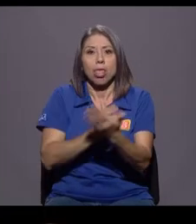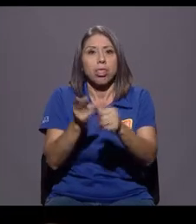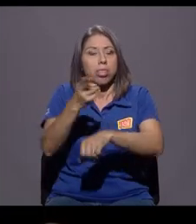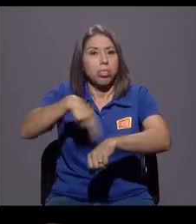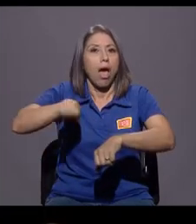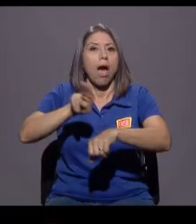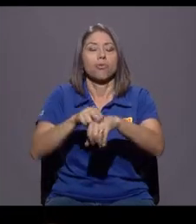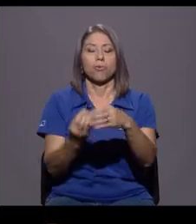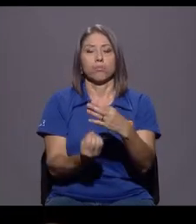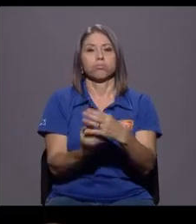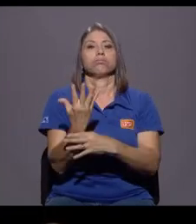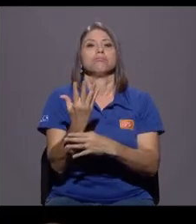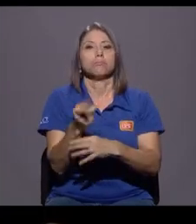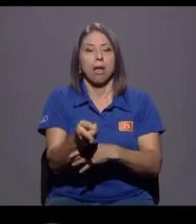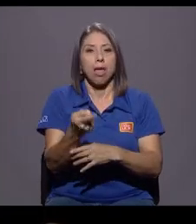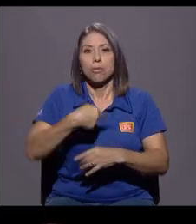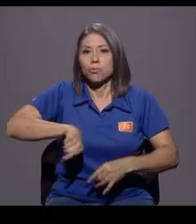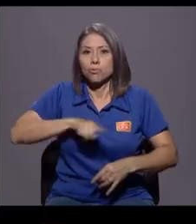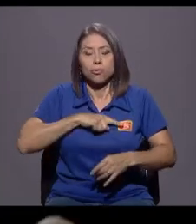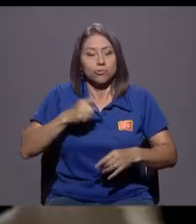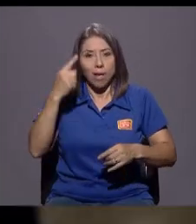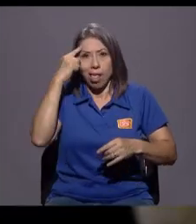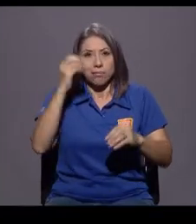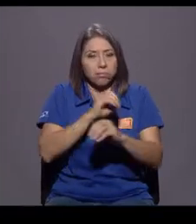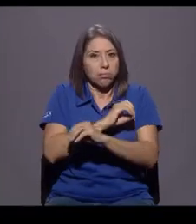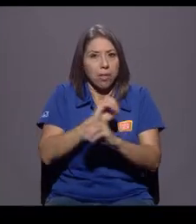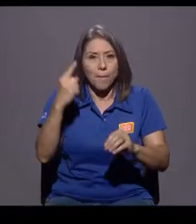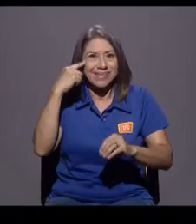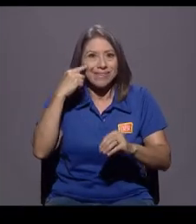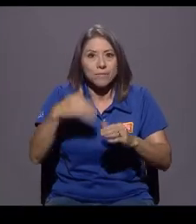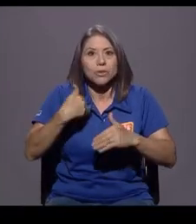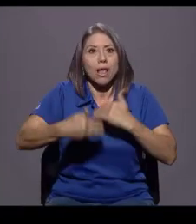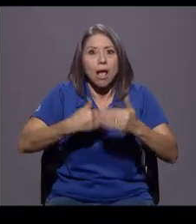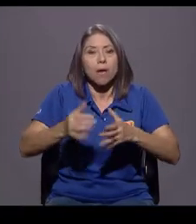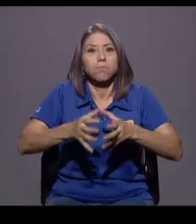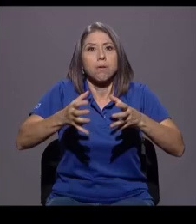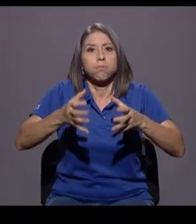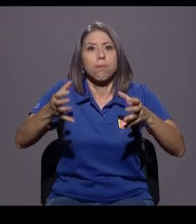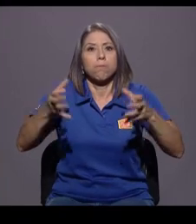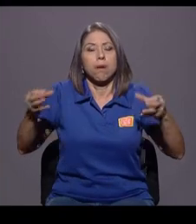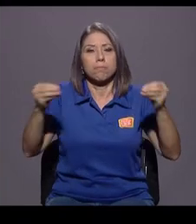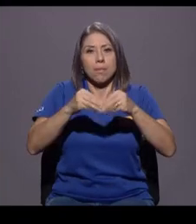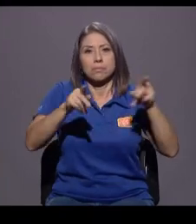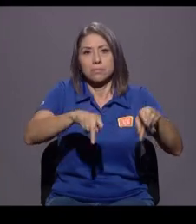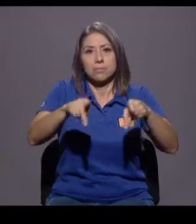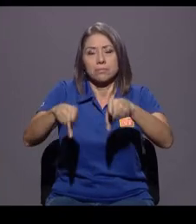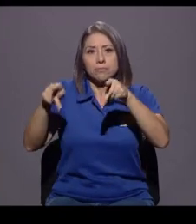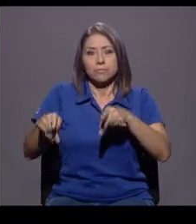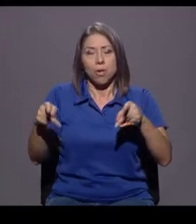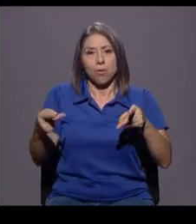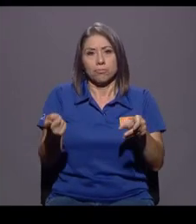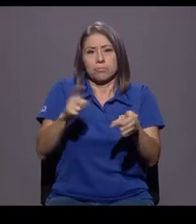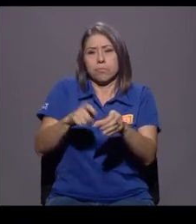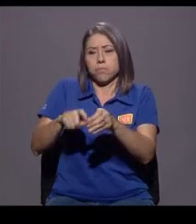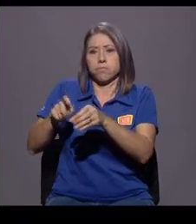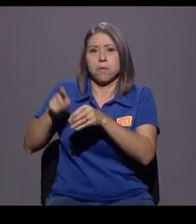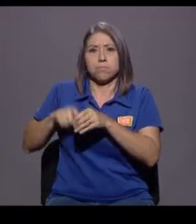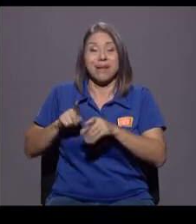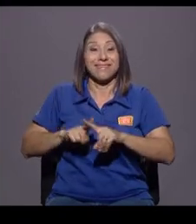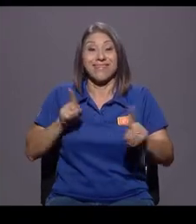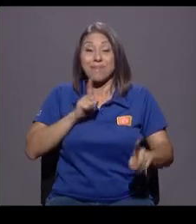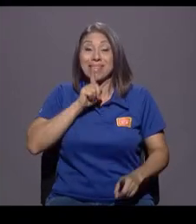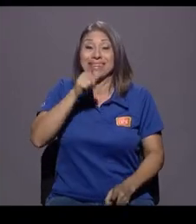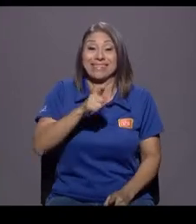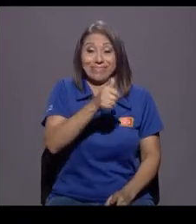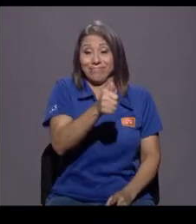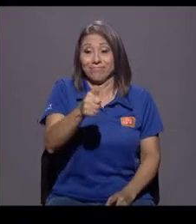muy... No teníamos la más mínima idea de que iba a ser tan grande, de que tanta gente se iba a unir. Y honestamente, todo ha sido mucho de voluntad de las